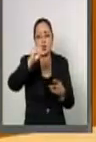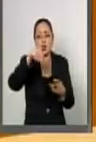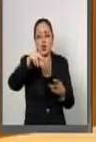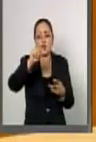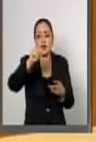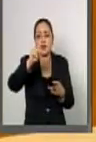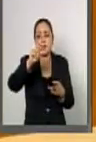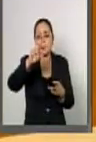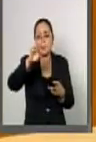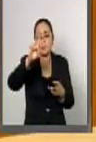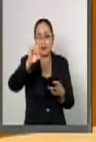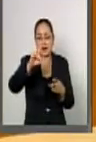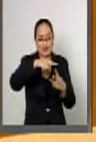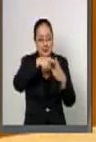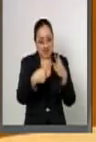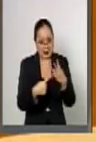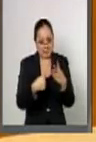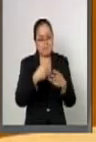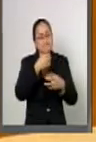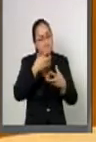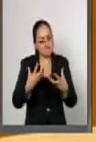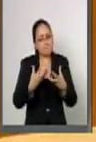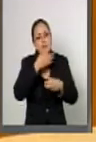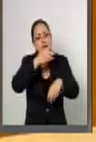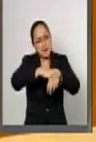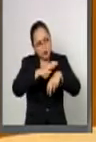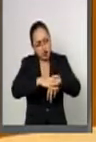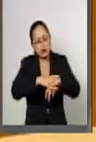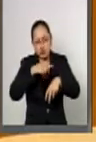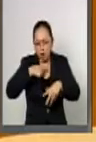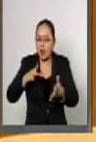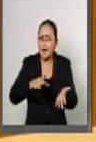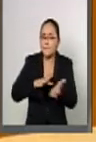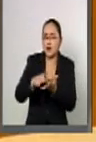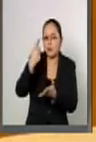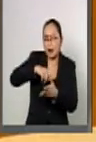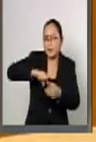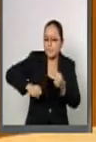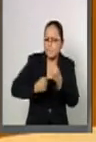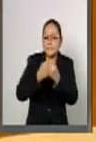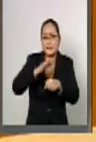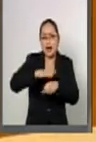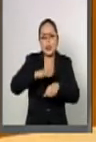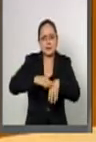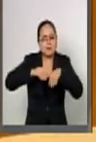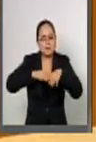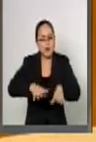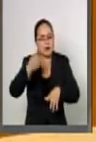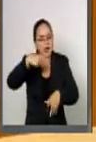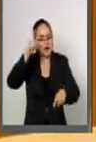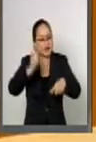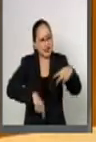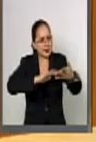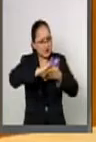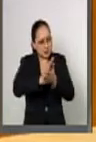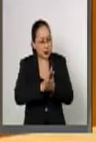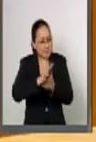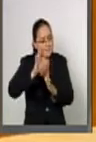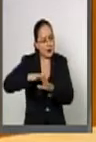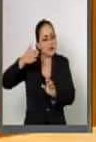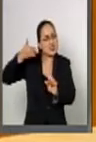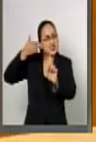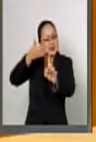Nacional para prevenir la discriminación para reforzar las campañas contra la discriminación en el país y de manera